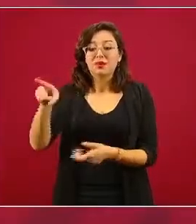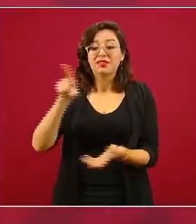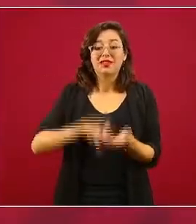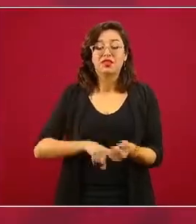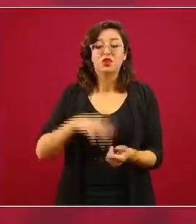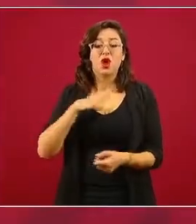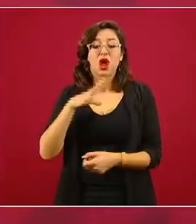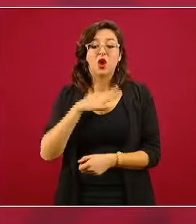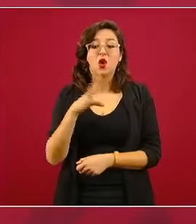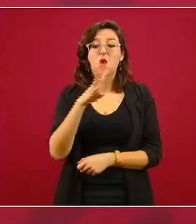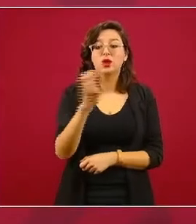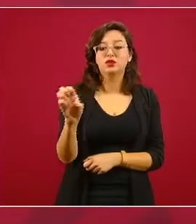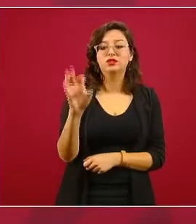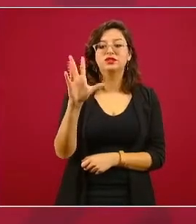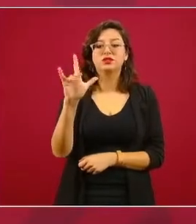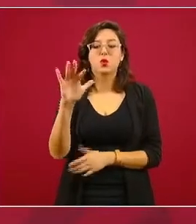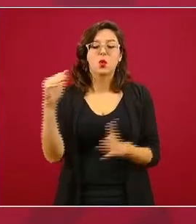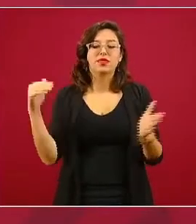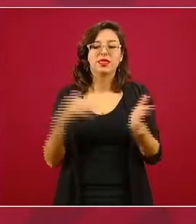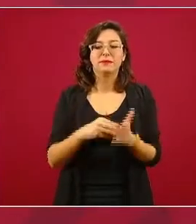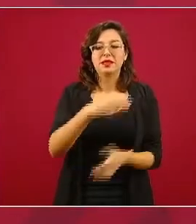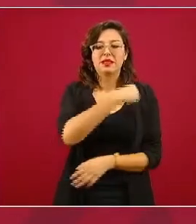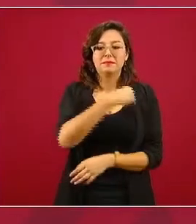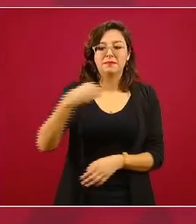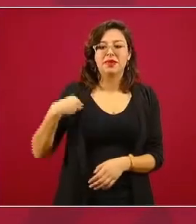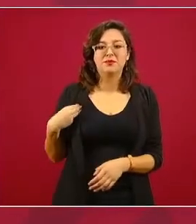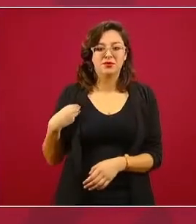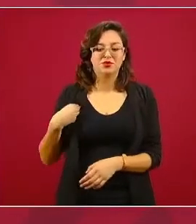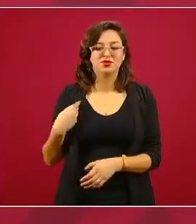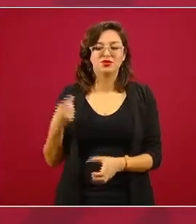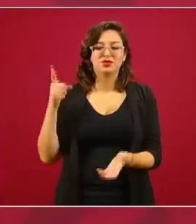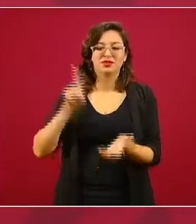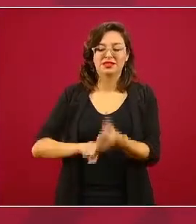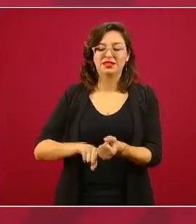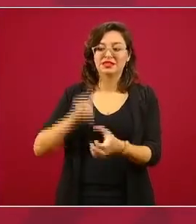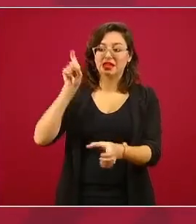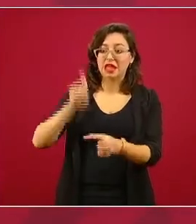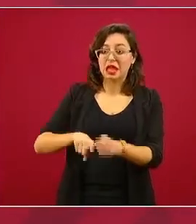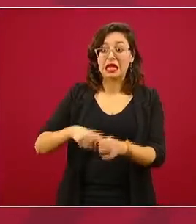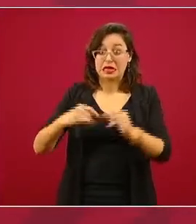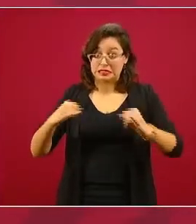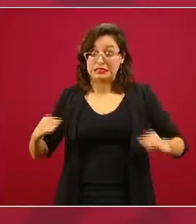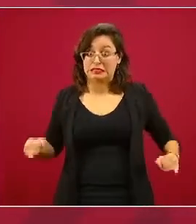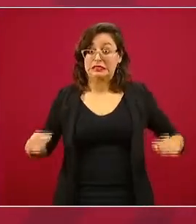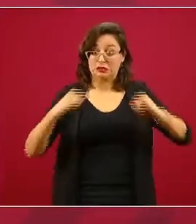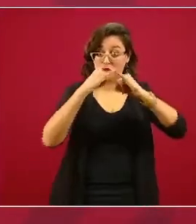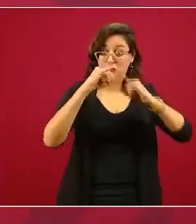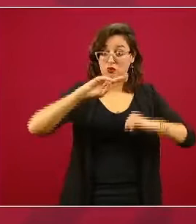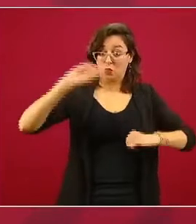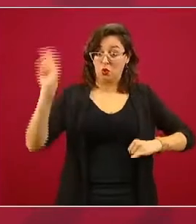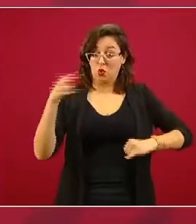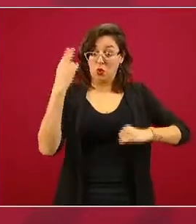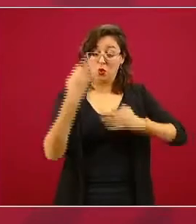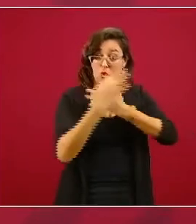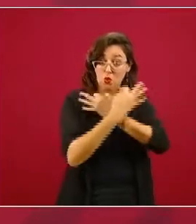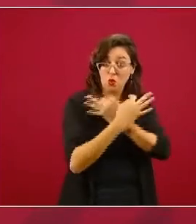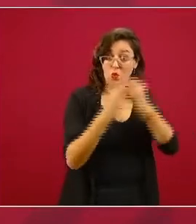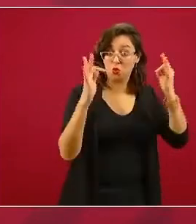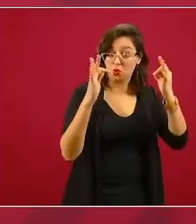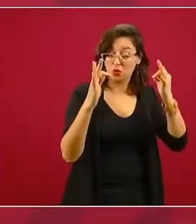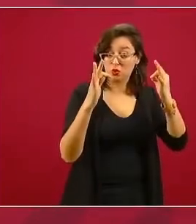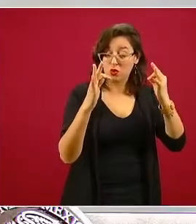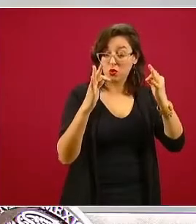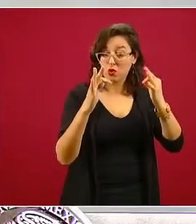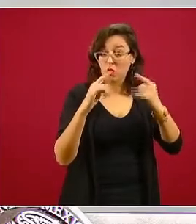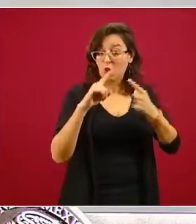mil, 450 mil miembros en su comunidad. ¿Es una postura institucional, es una postura de un instituto, es una